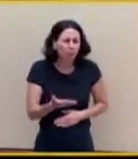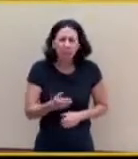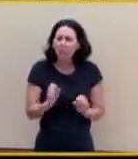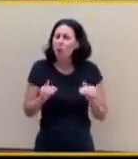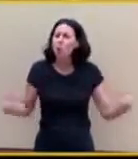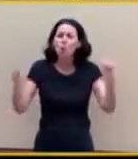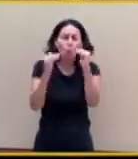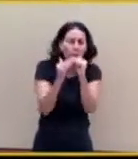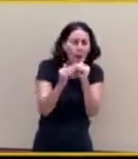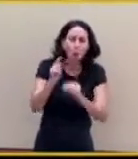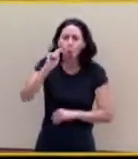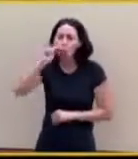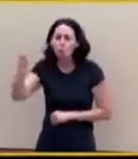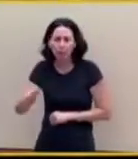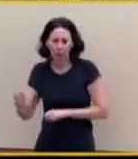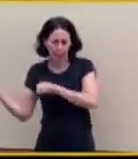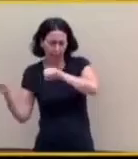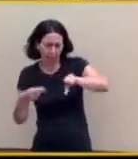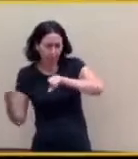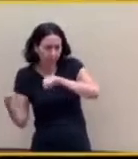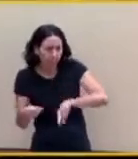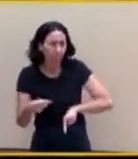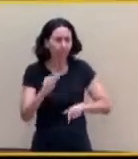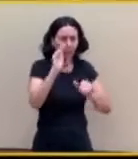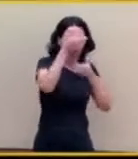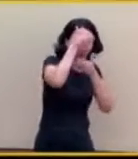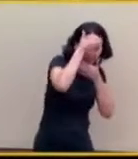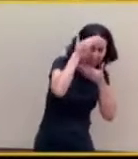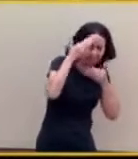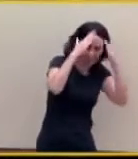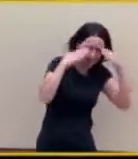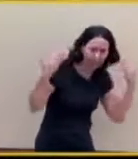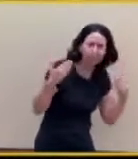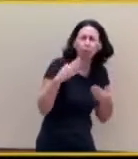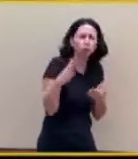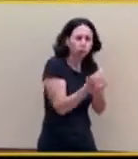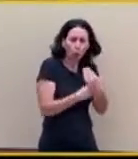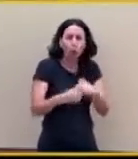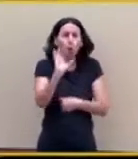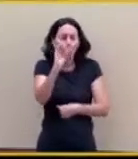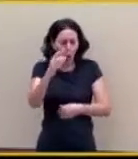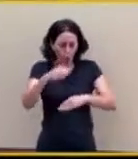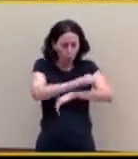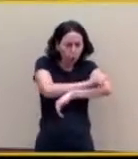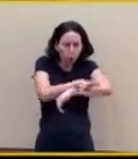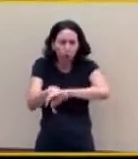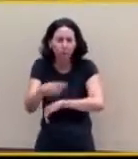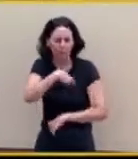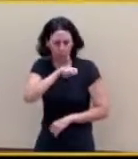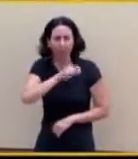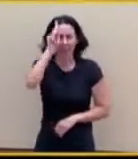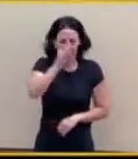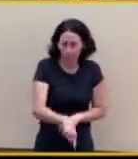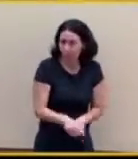esfuerzo a todos los españoles, un nuevo esfuerzo que él no se lo aplica a sí mismo, consejos vendo que para mí no tengo, puesto que sigue siendo el